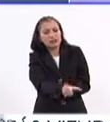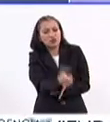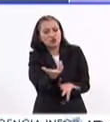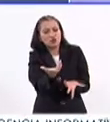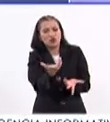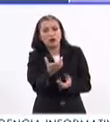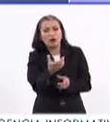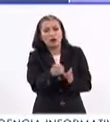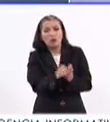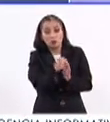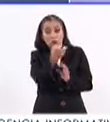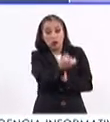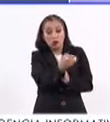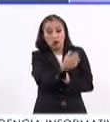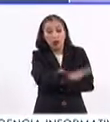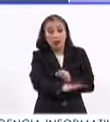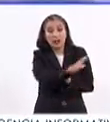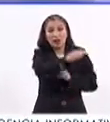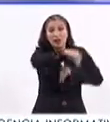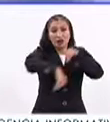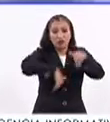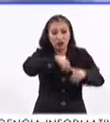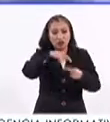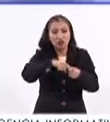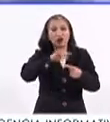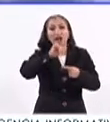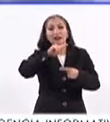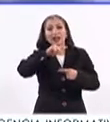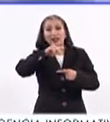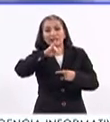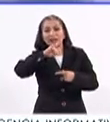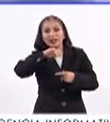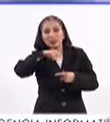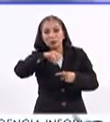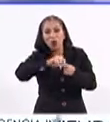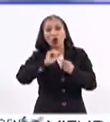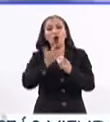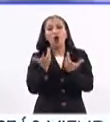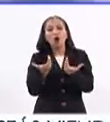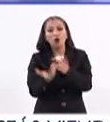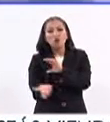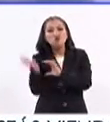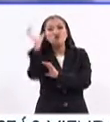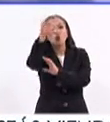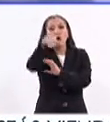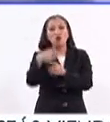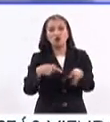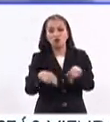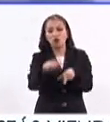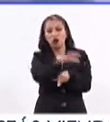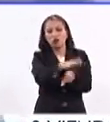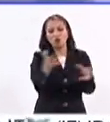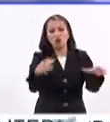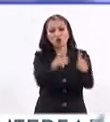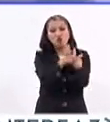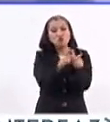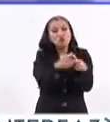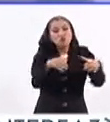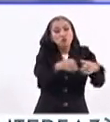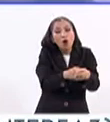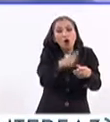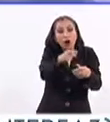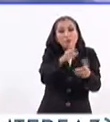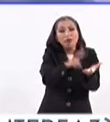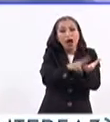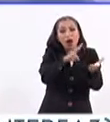fundamentales. Por ello, disciplinas como la natación, como el atletismo, el baloncesto o el fútbol, que son deportes de conjunto que promueven valores,